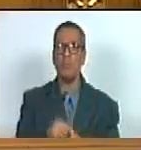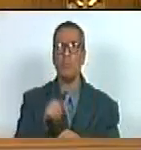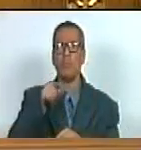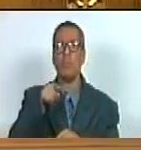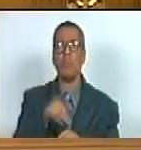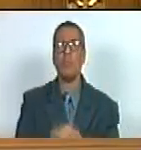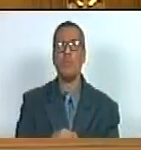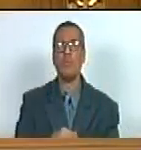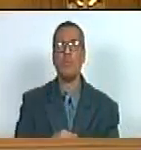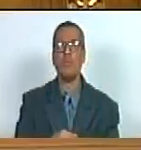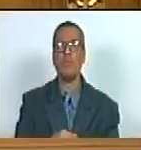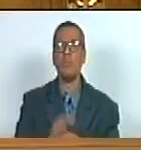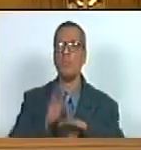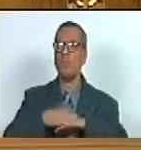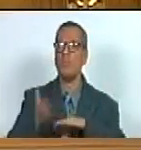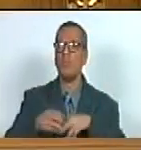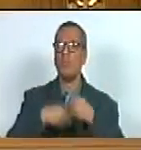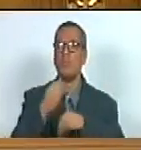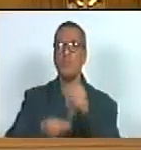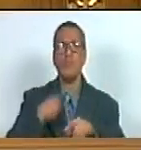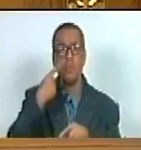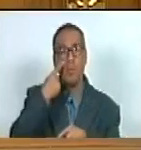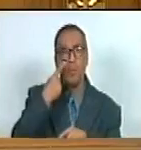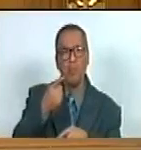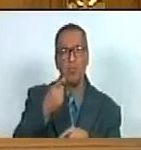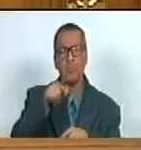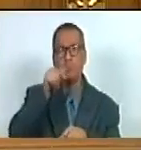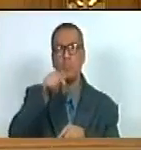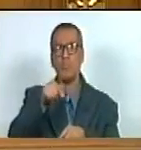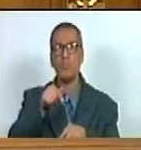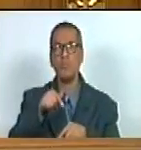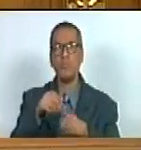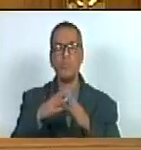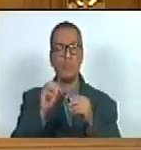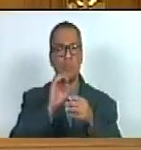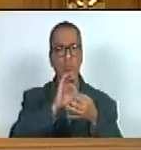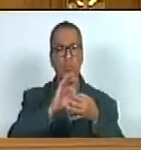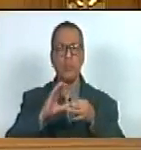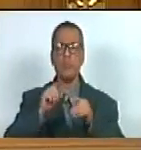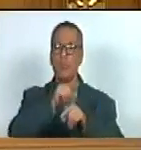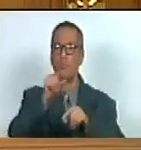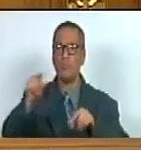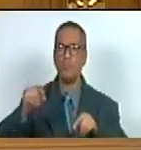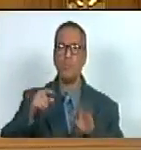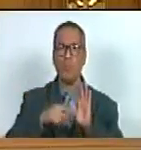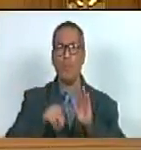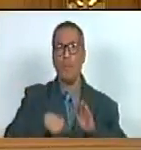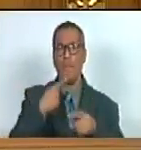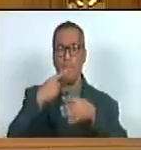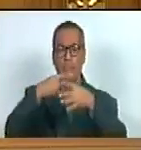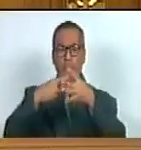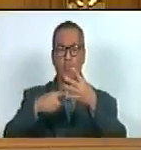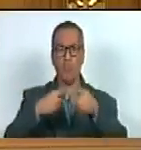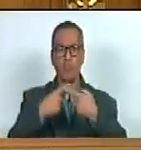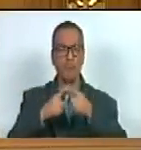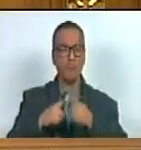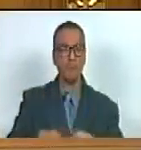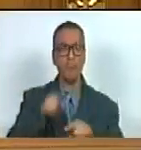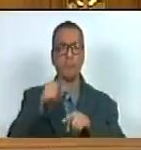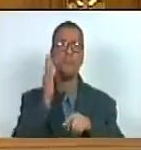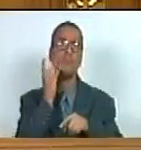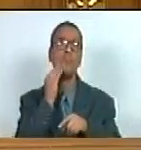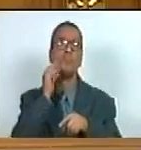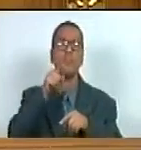ello y bueno porque se hizo visible porque se hizo viral pero que como esta pudiera enumerar una serie de